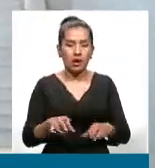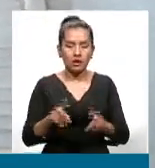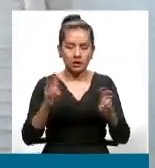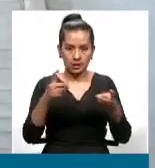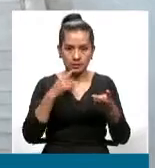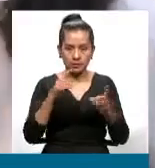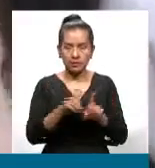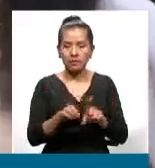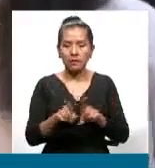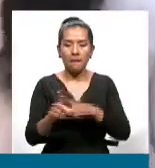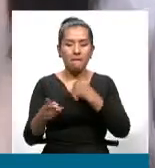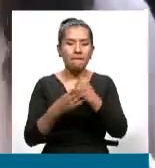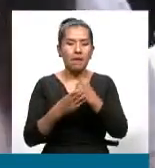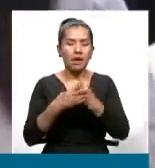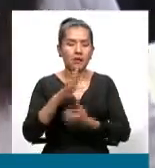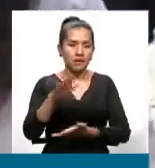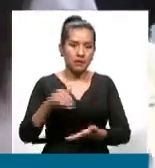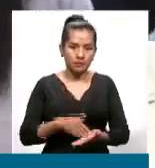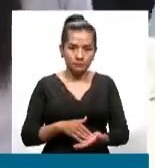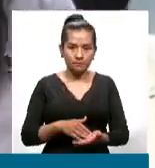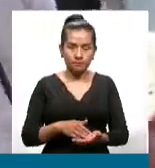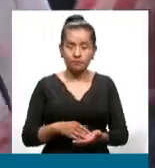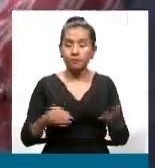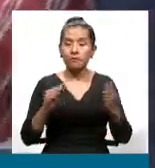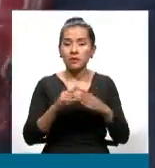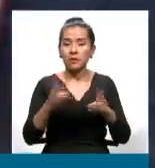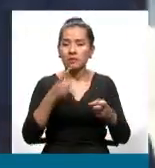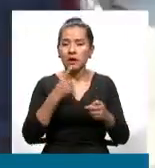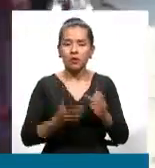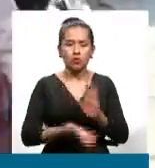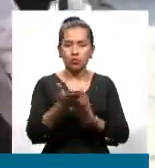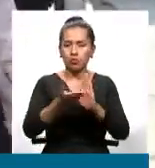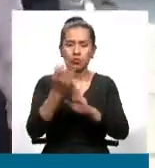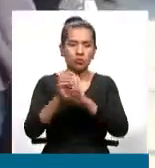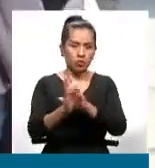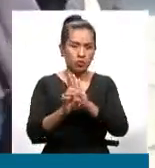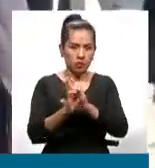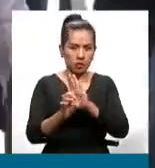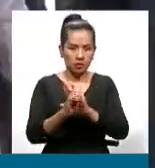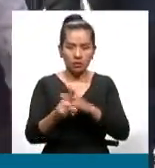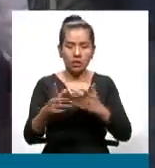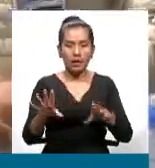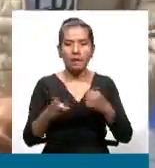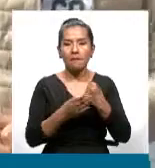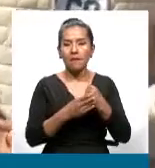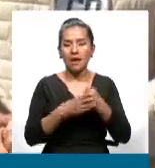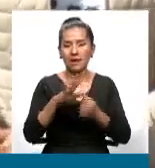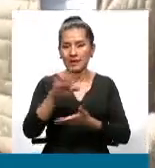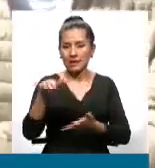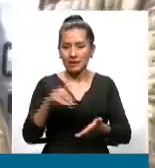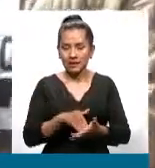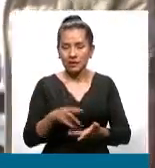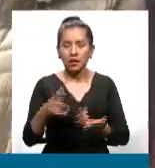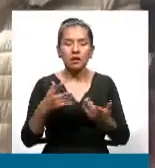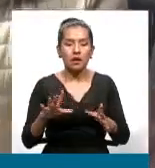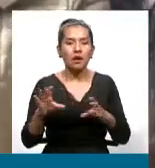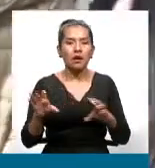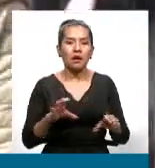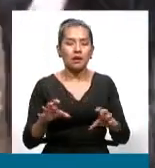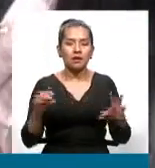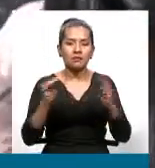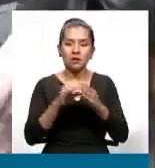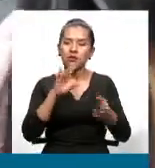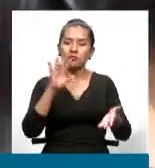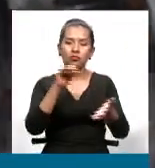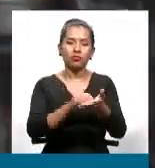también el Banco Central, ¿no? En el caso de la inflación, por ejemplo, el Banco Central está haciendo, va a hacer en